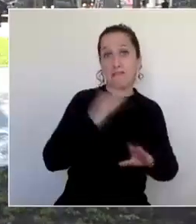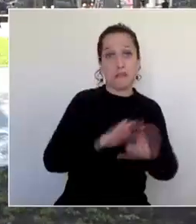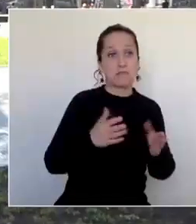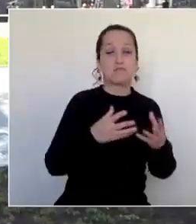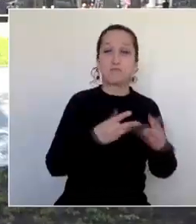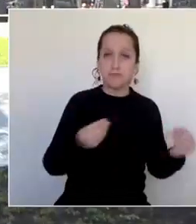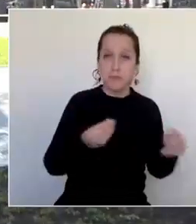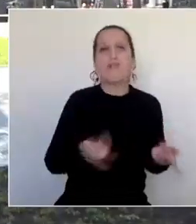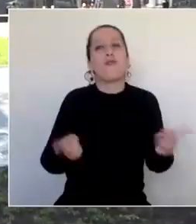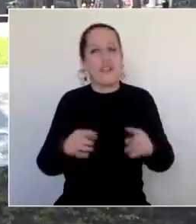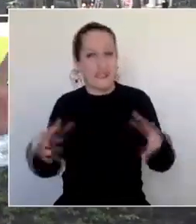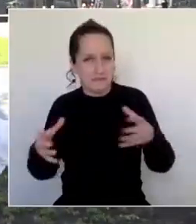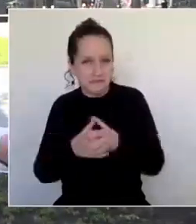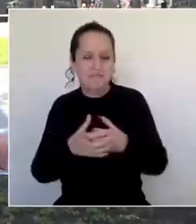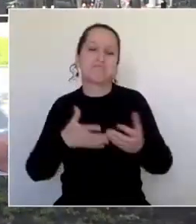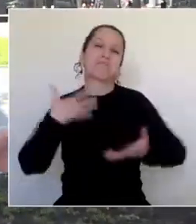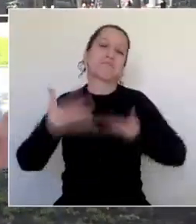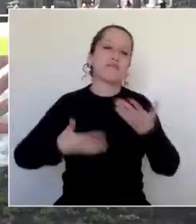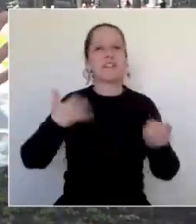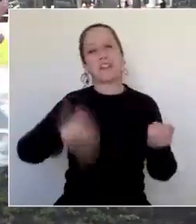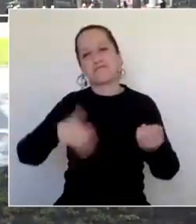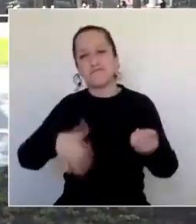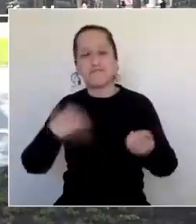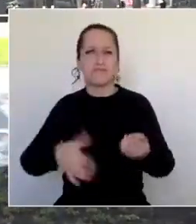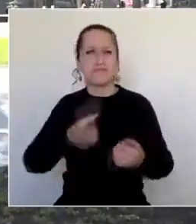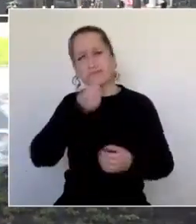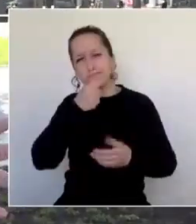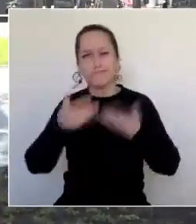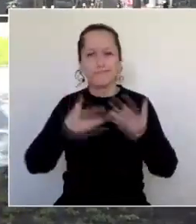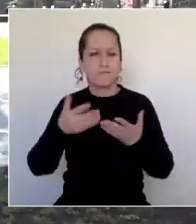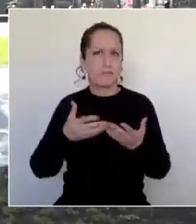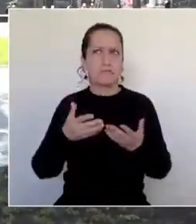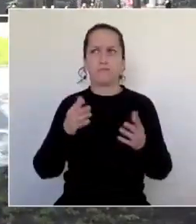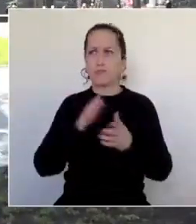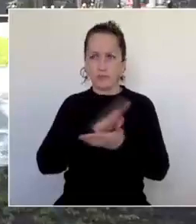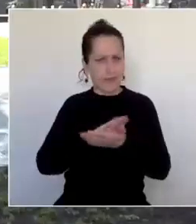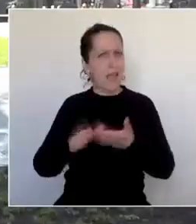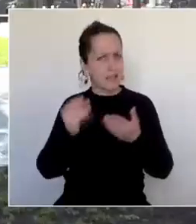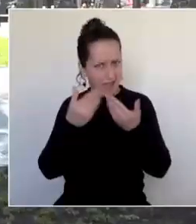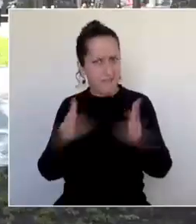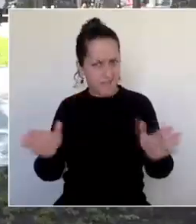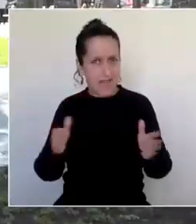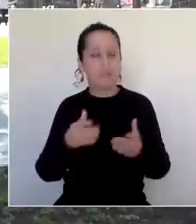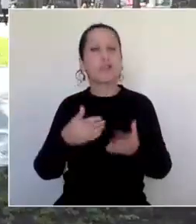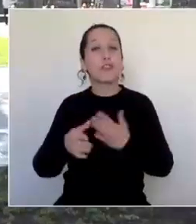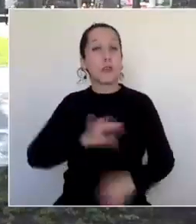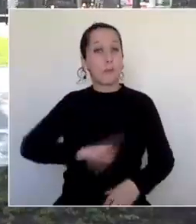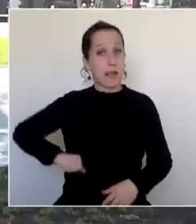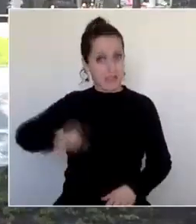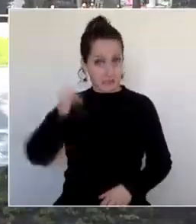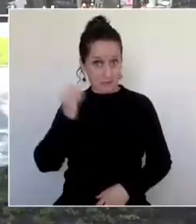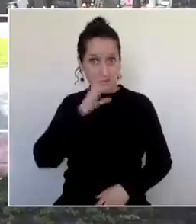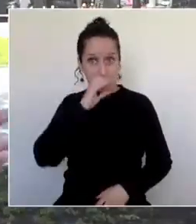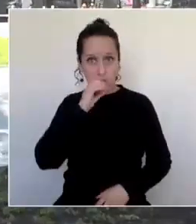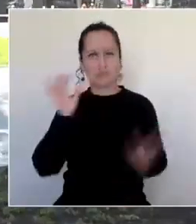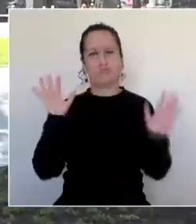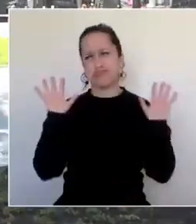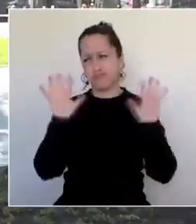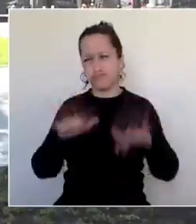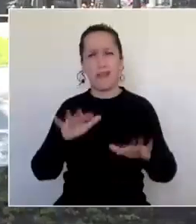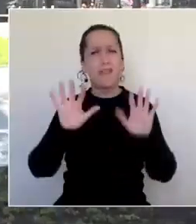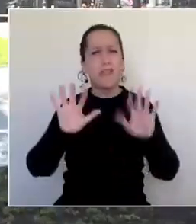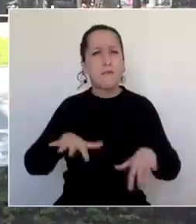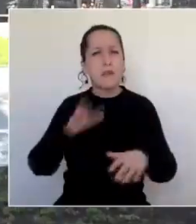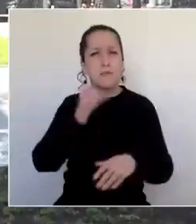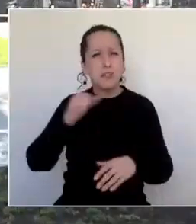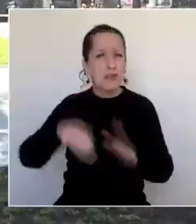dando un concierto abierto y gratuito donde llegaron más de 10.000 personas a la Plaza de la Independencia. Pero además, esto